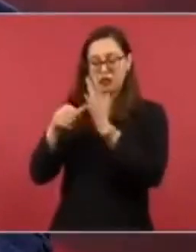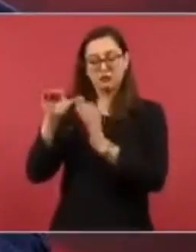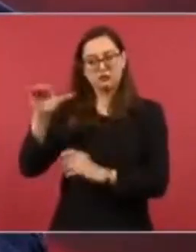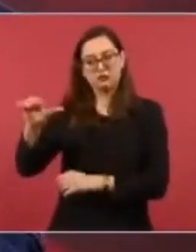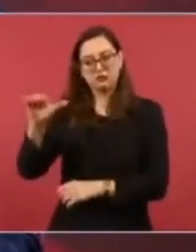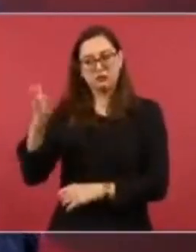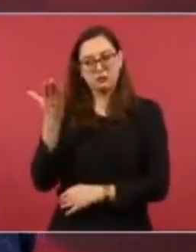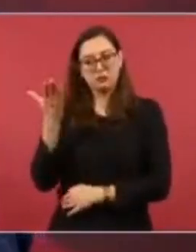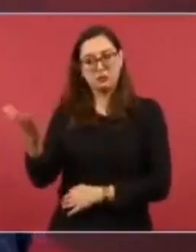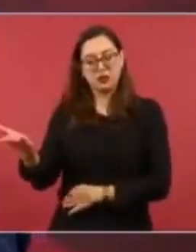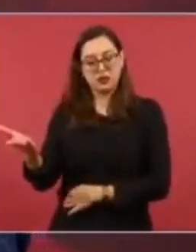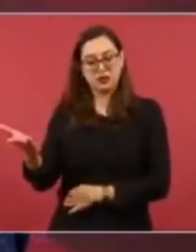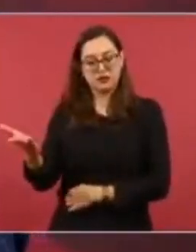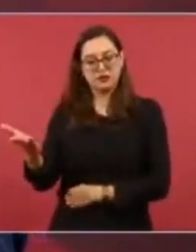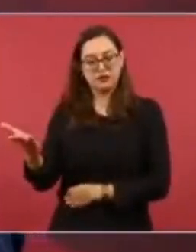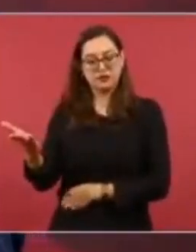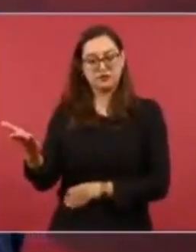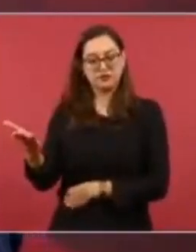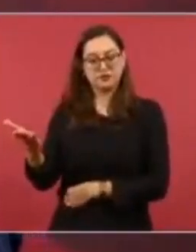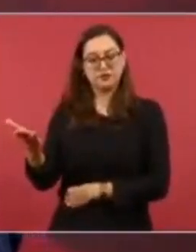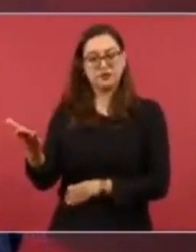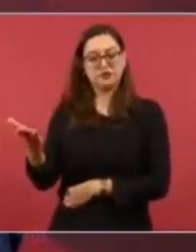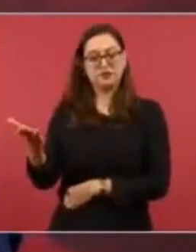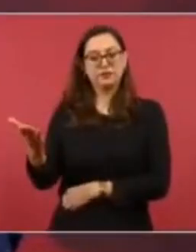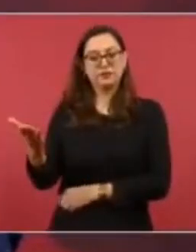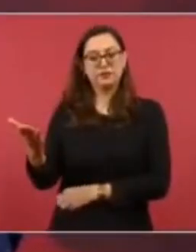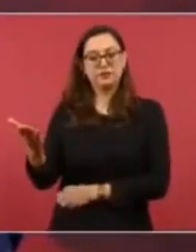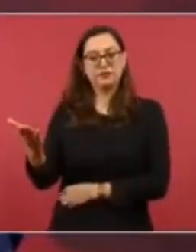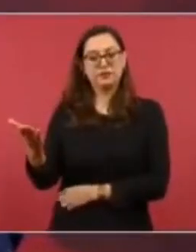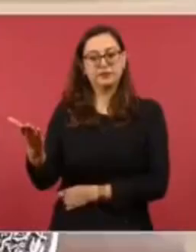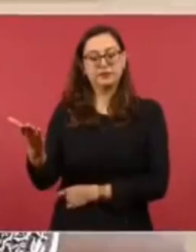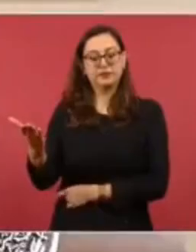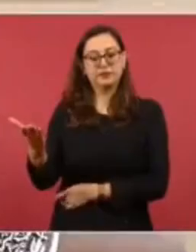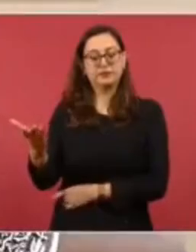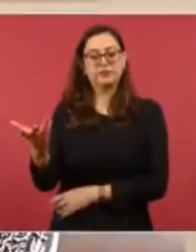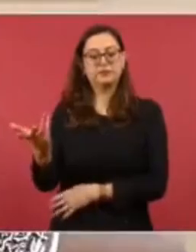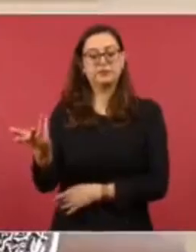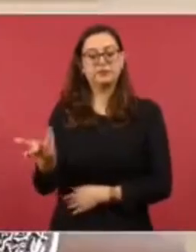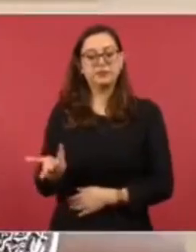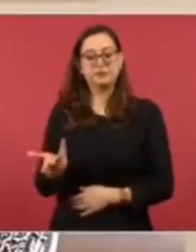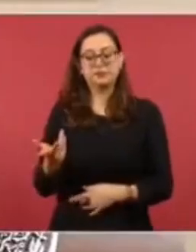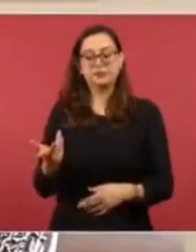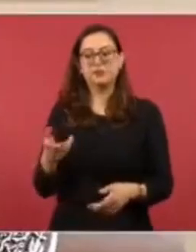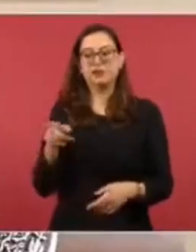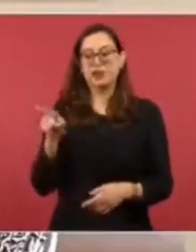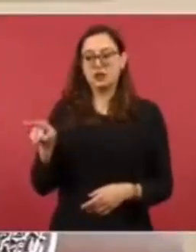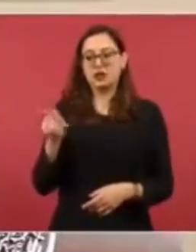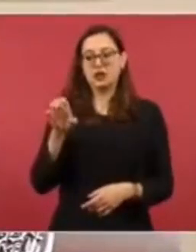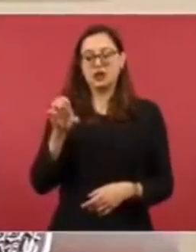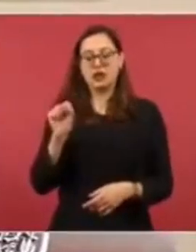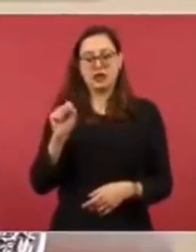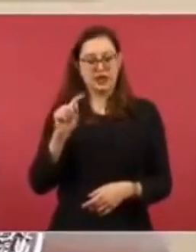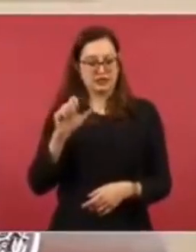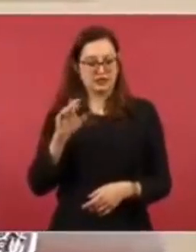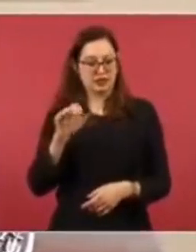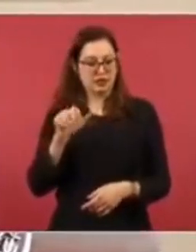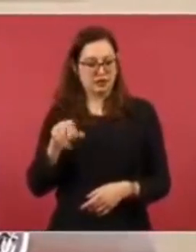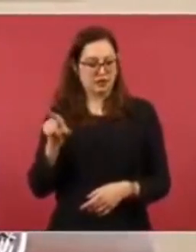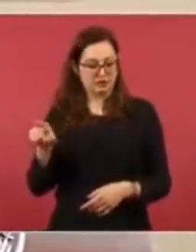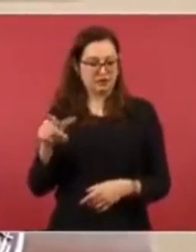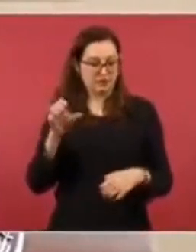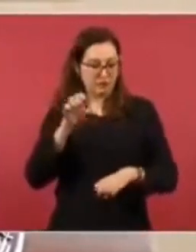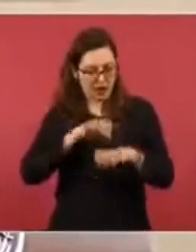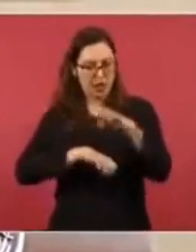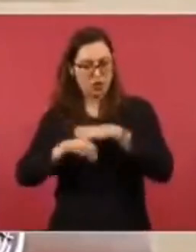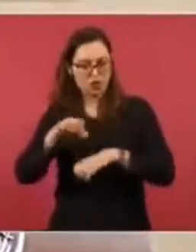este mes. Entonces, Esteban envió la